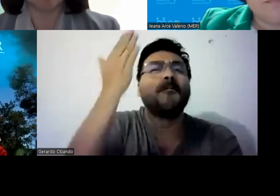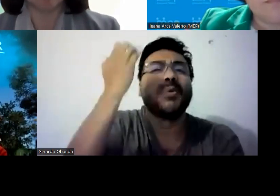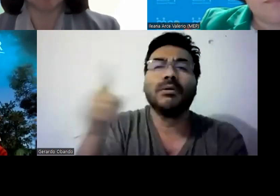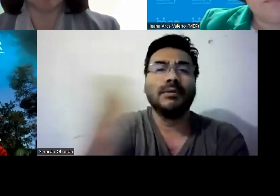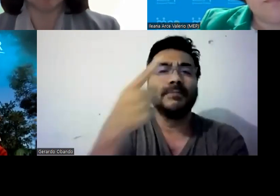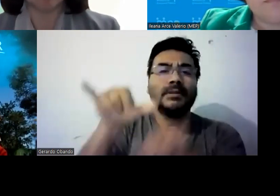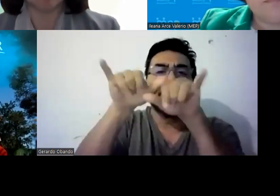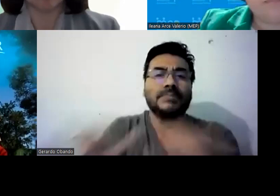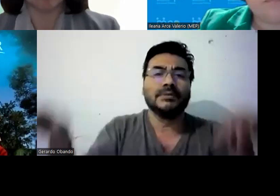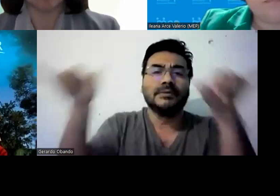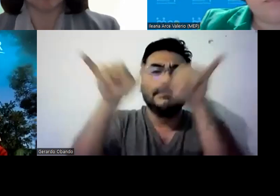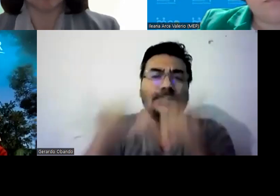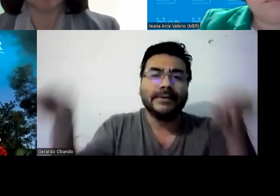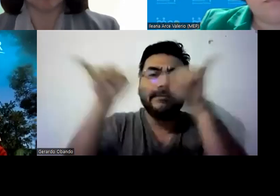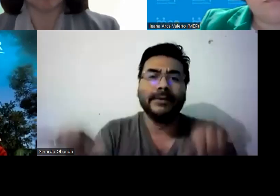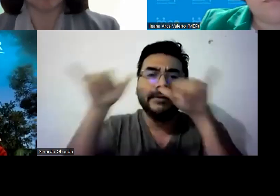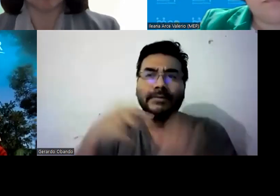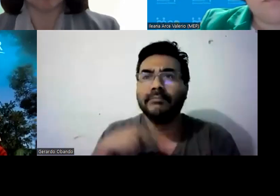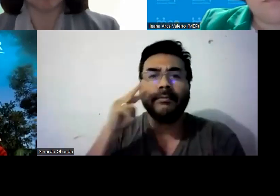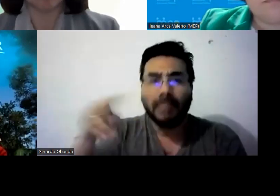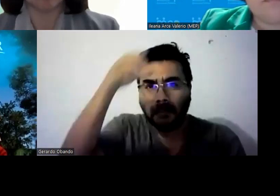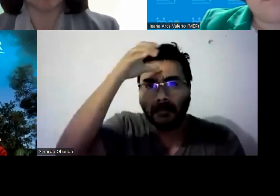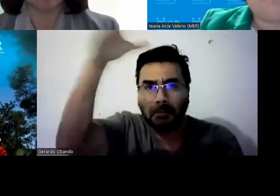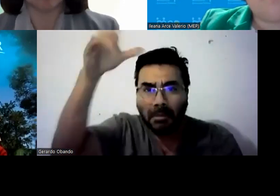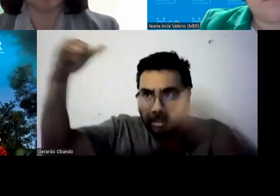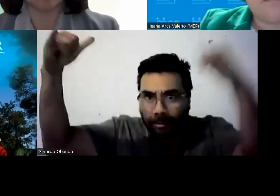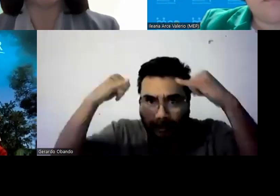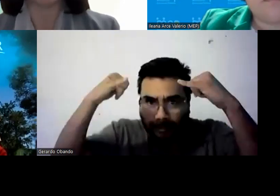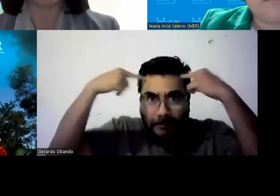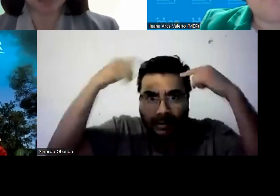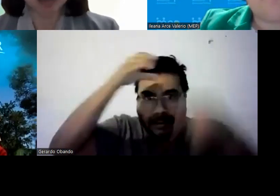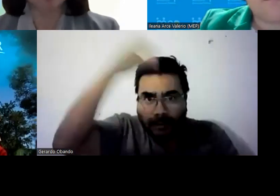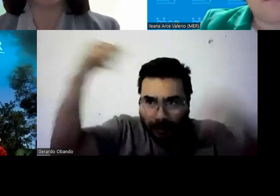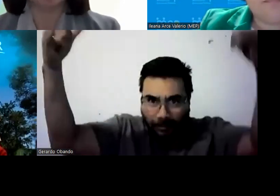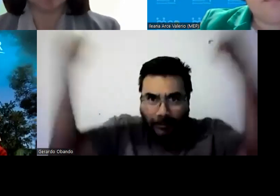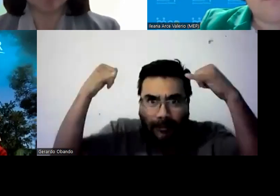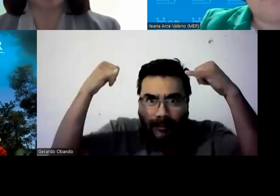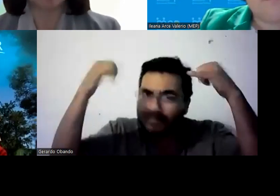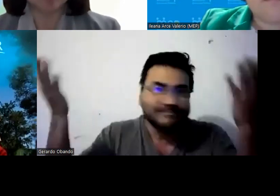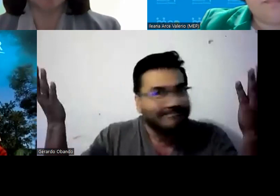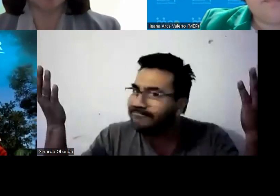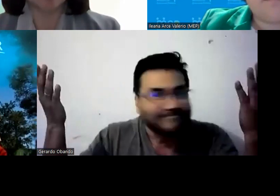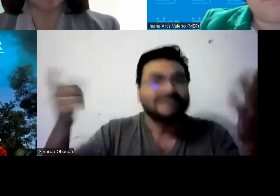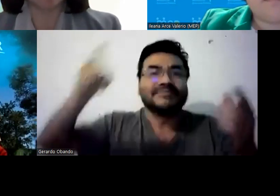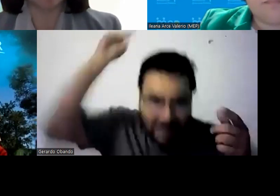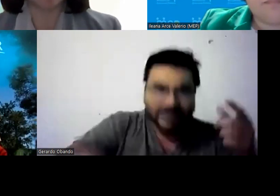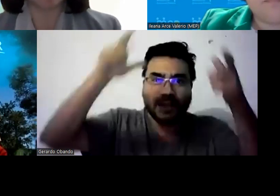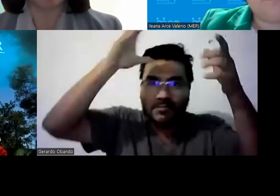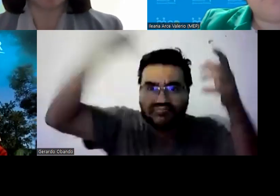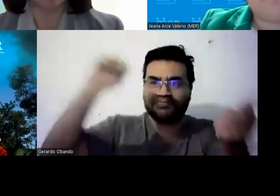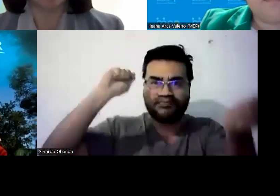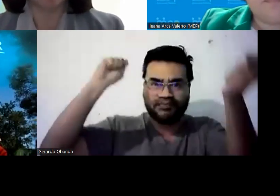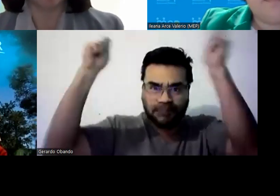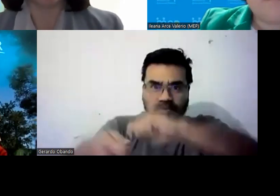que ahora por ejemplo no sea un tema de moda sino de cultura porque si no va a seguir siendo lo mismo lo mismo lo mismo es como si lo tuviéramos